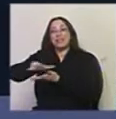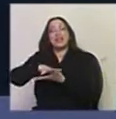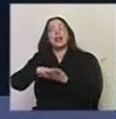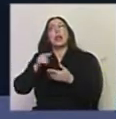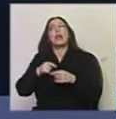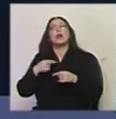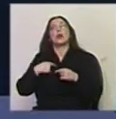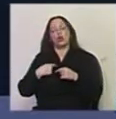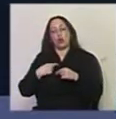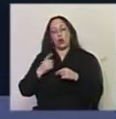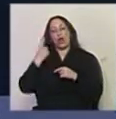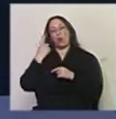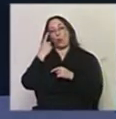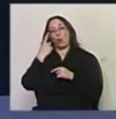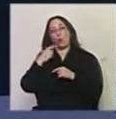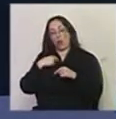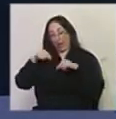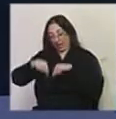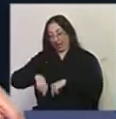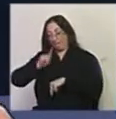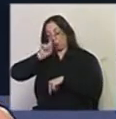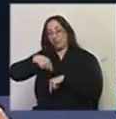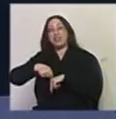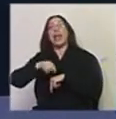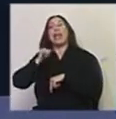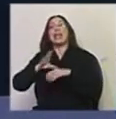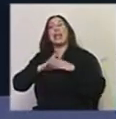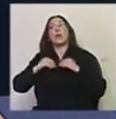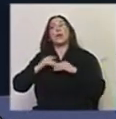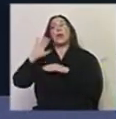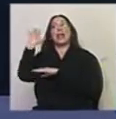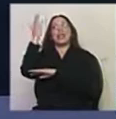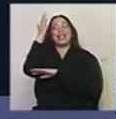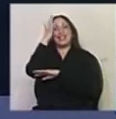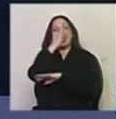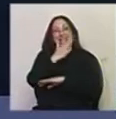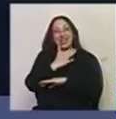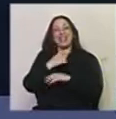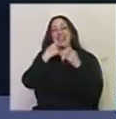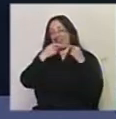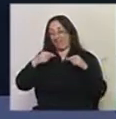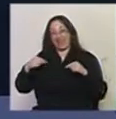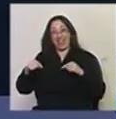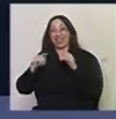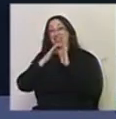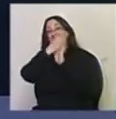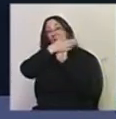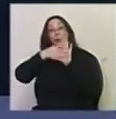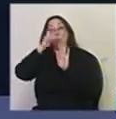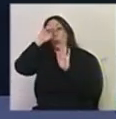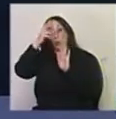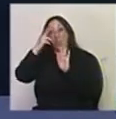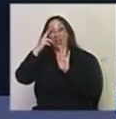pata puesta acá, en Montevideo, pero tenemos escuelas en subsedes, diferentes lugares de todo el país, y